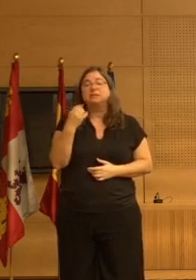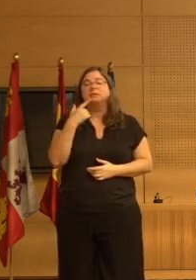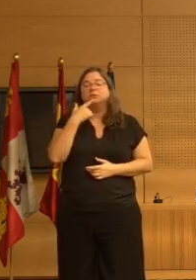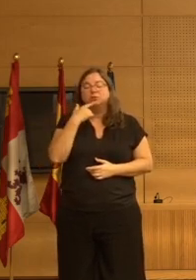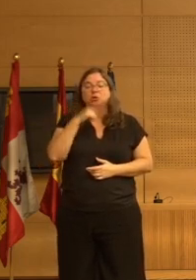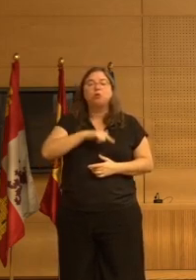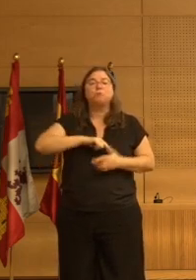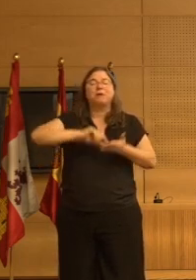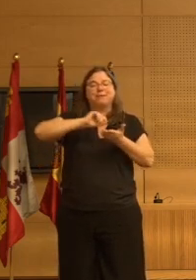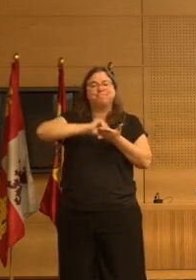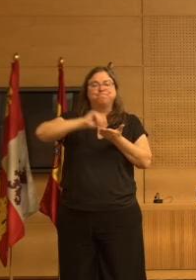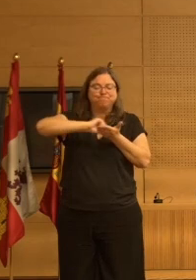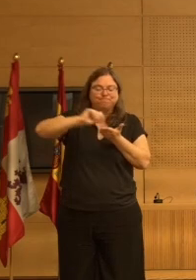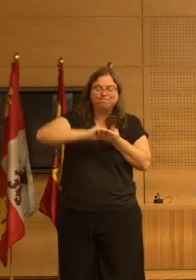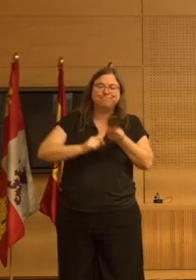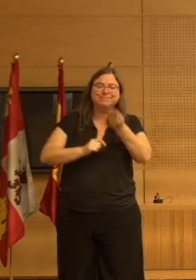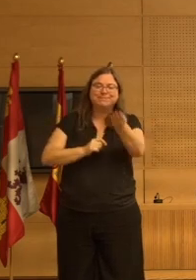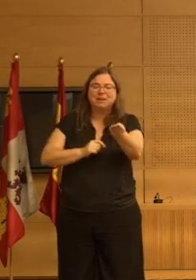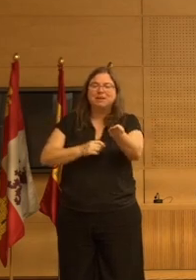deprescribir